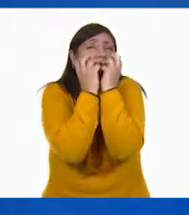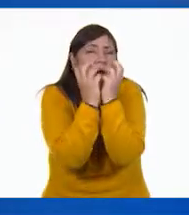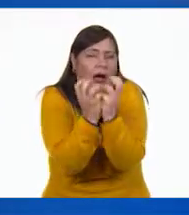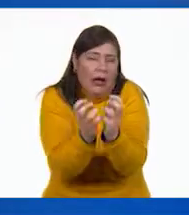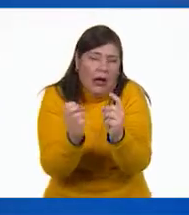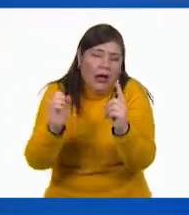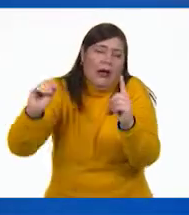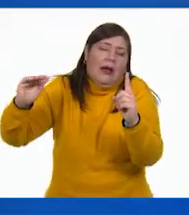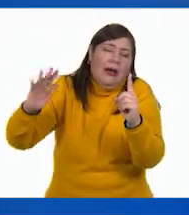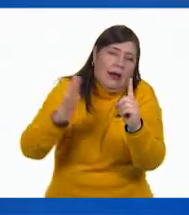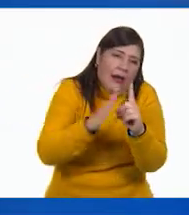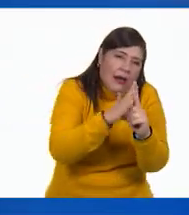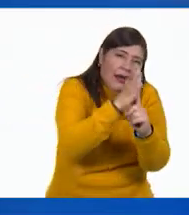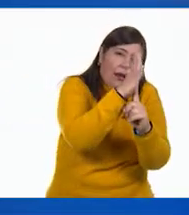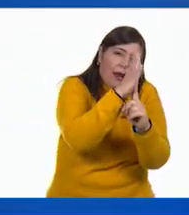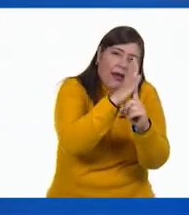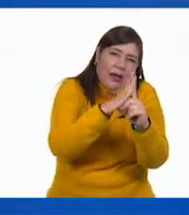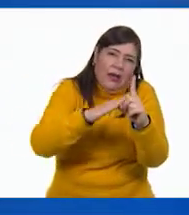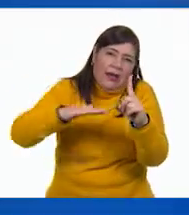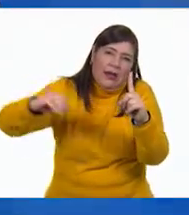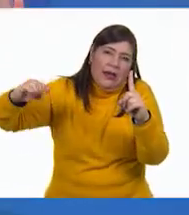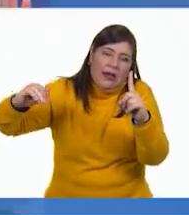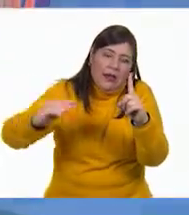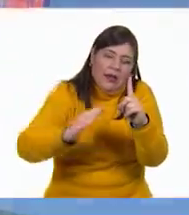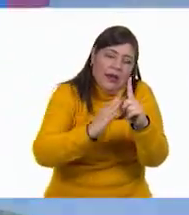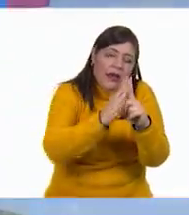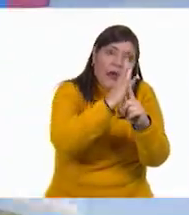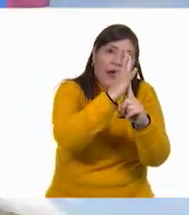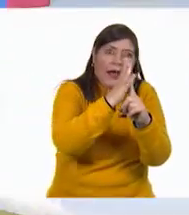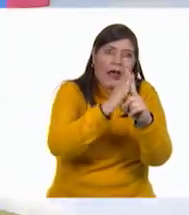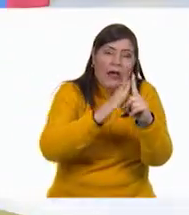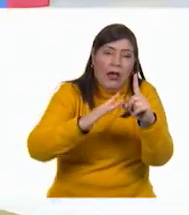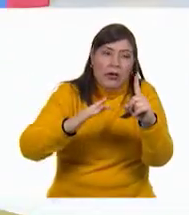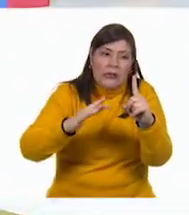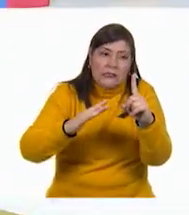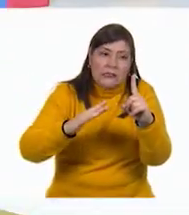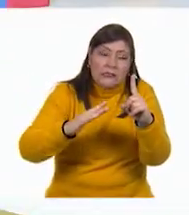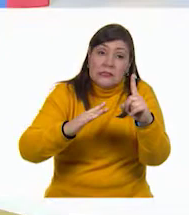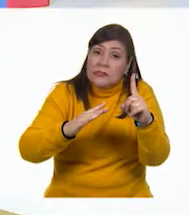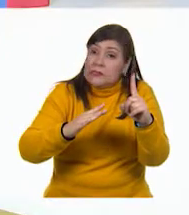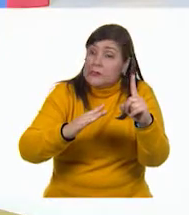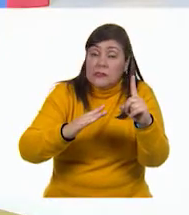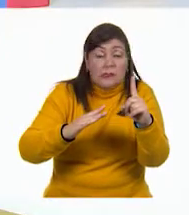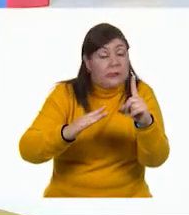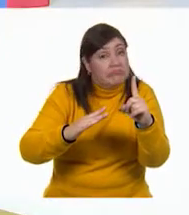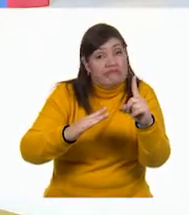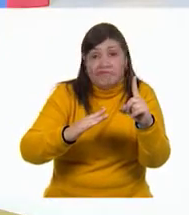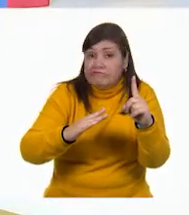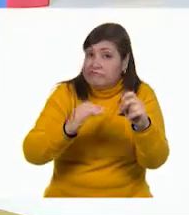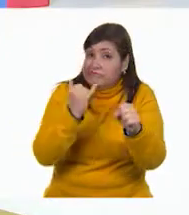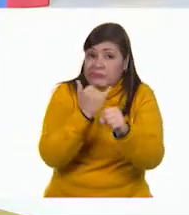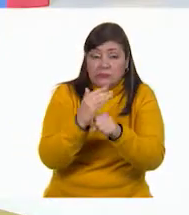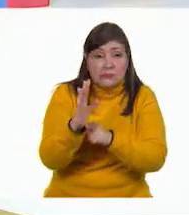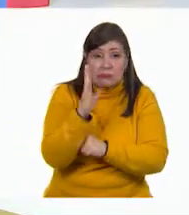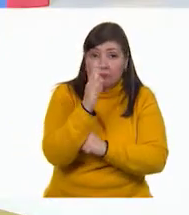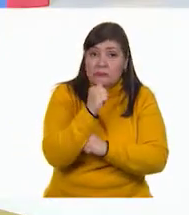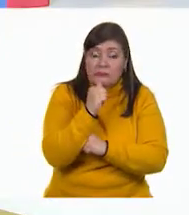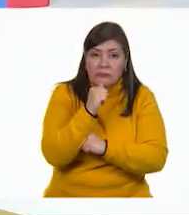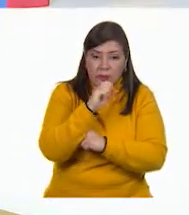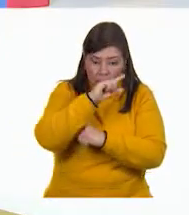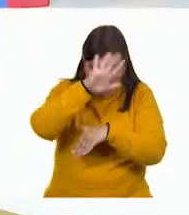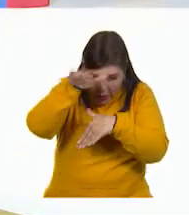amenazó. Así que no hubo manera. Y así, al día siguiente,